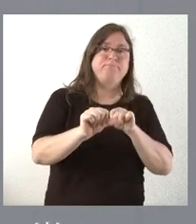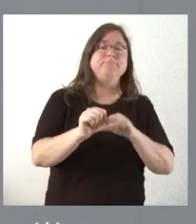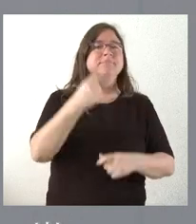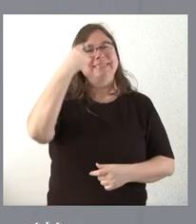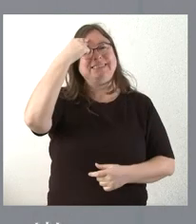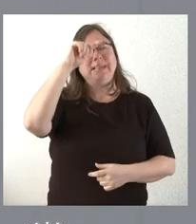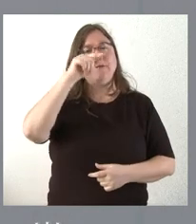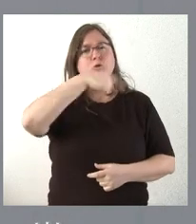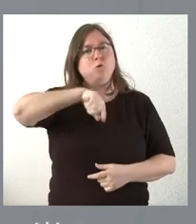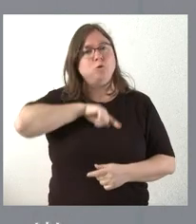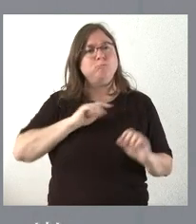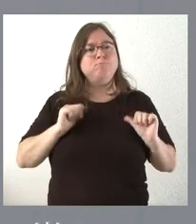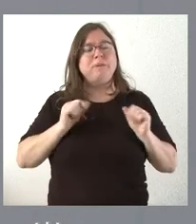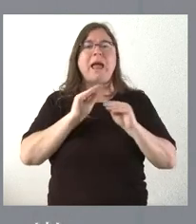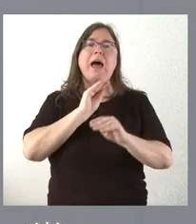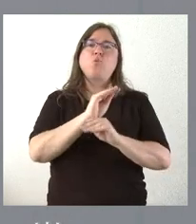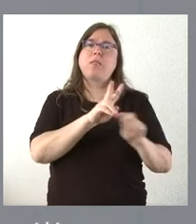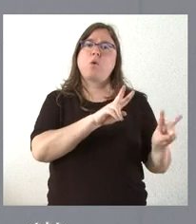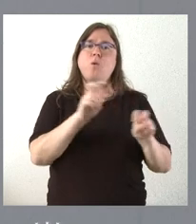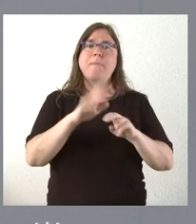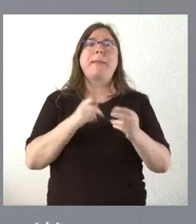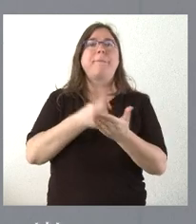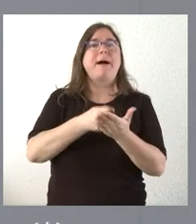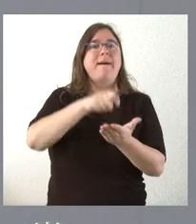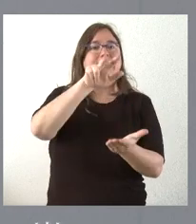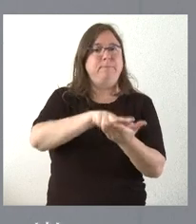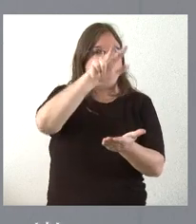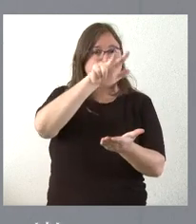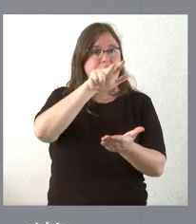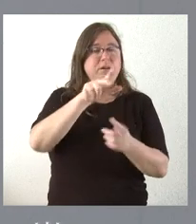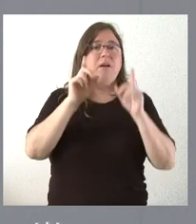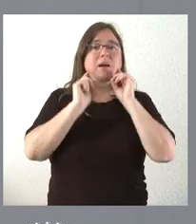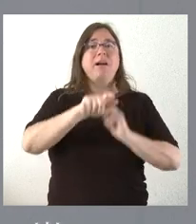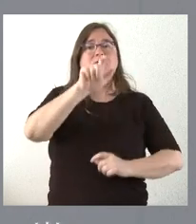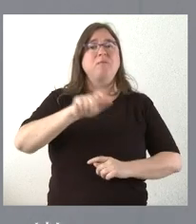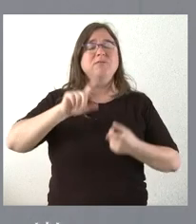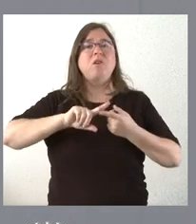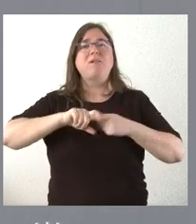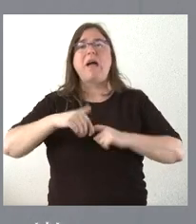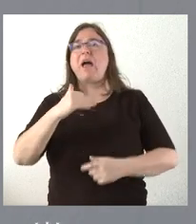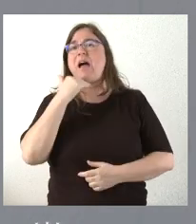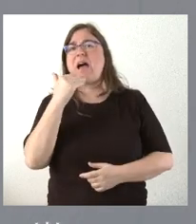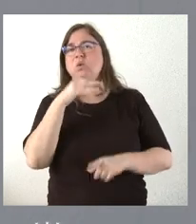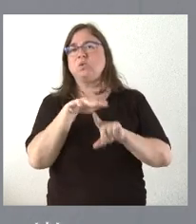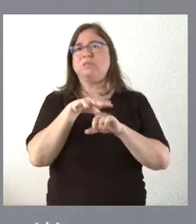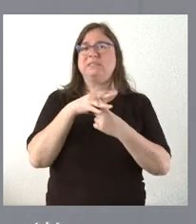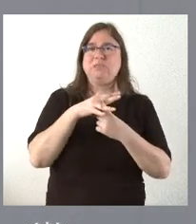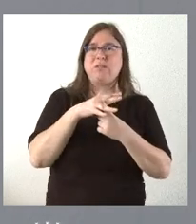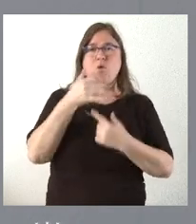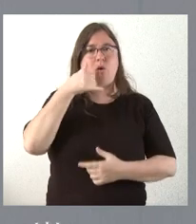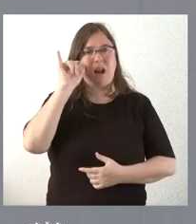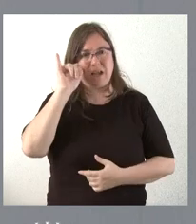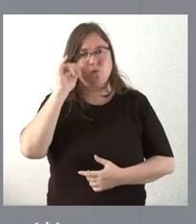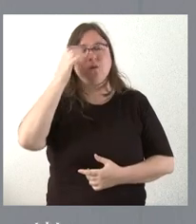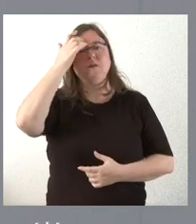ustedes que pusimos en marcha nuevas ayudas para el pago de hipotecas para personas y familias que tenían algún tipo de situación de riesgo.